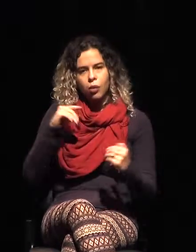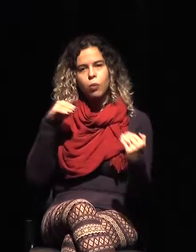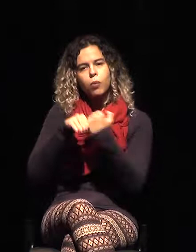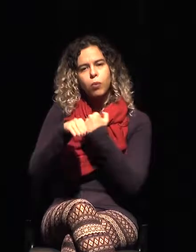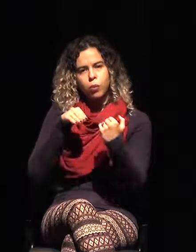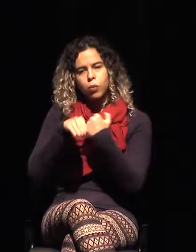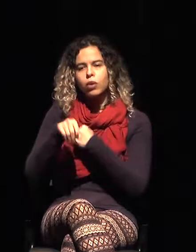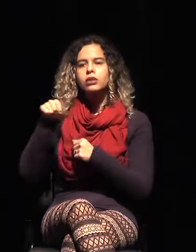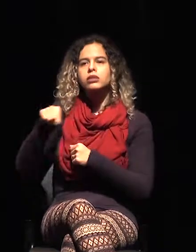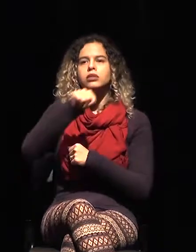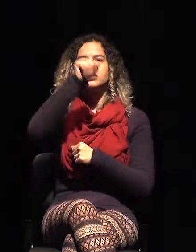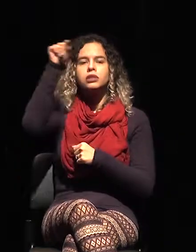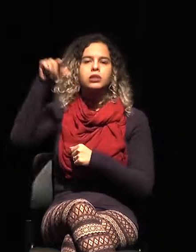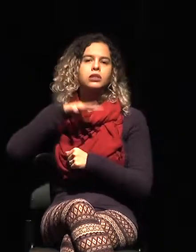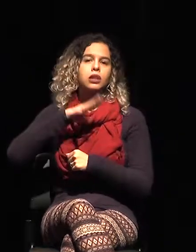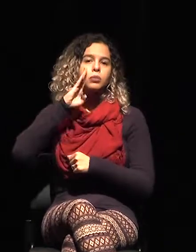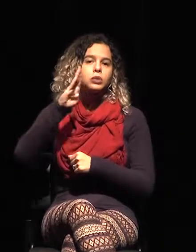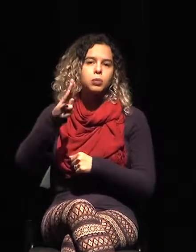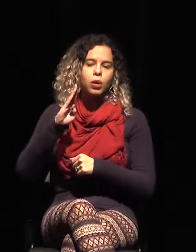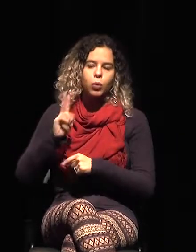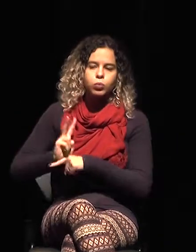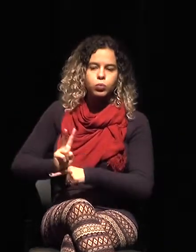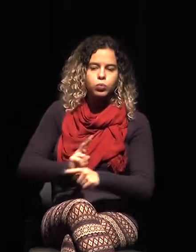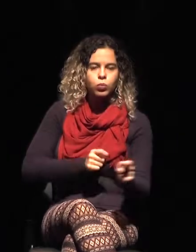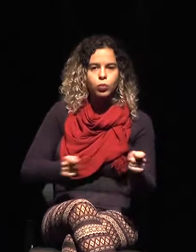siempre monitoreamos.